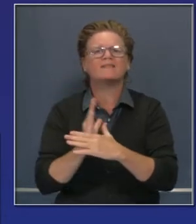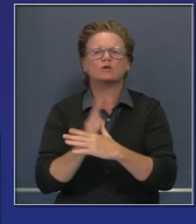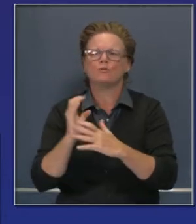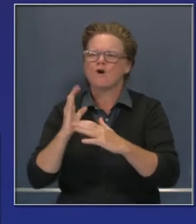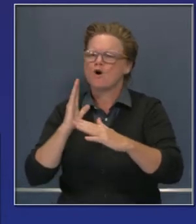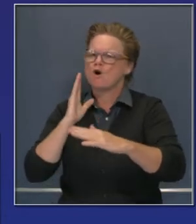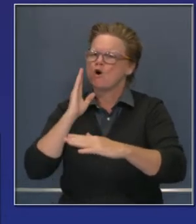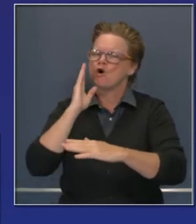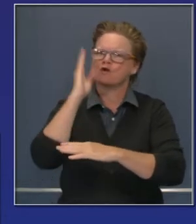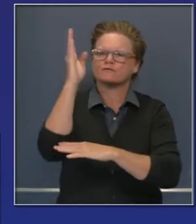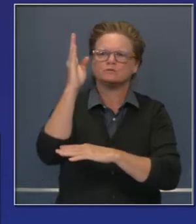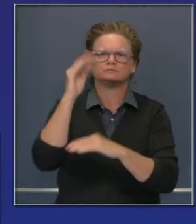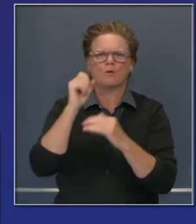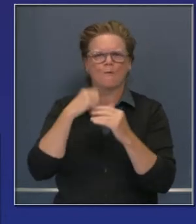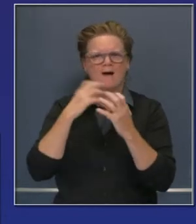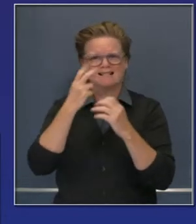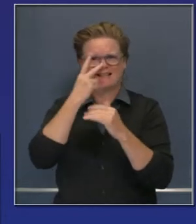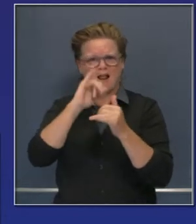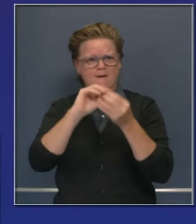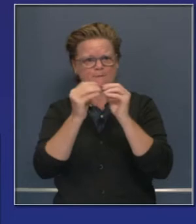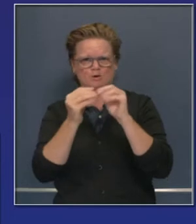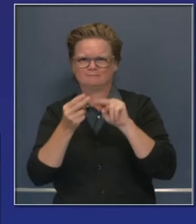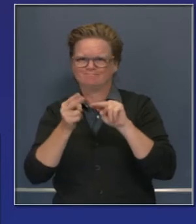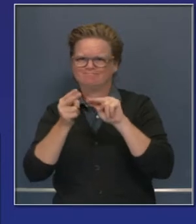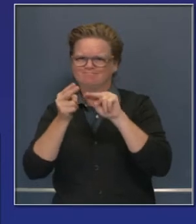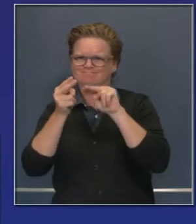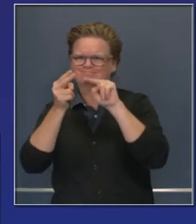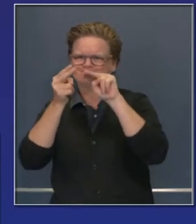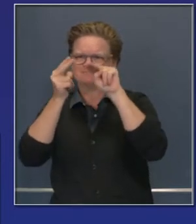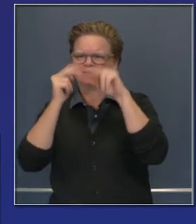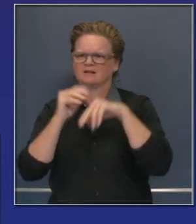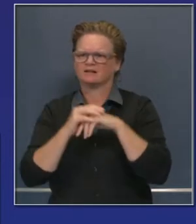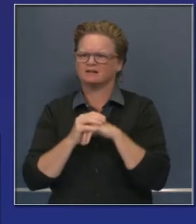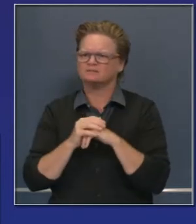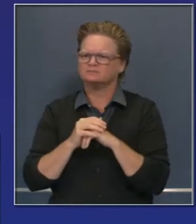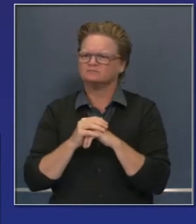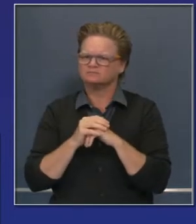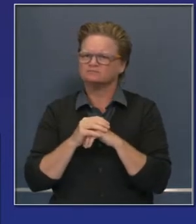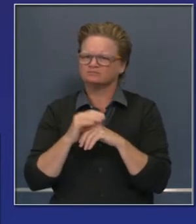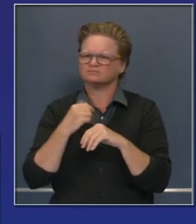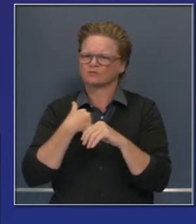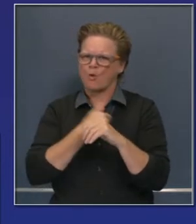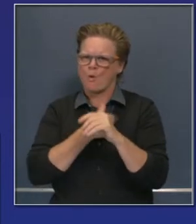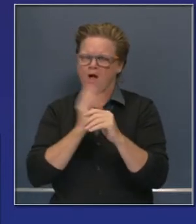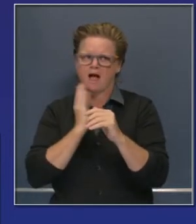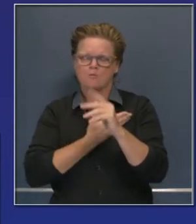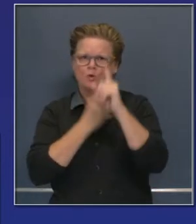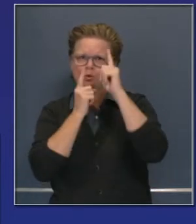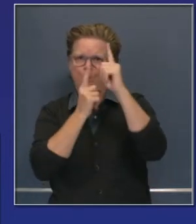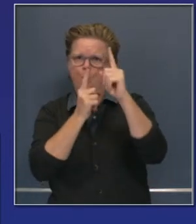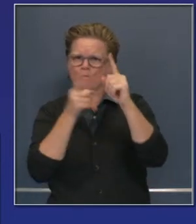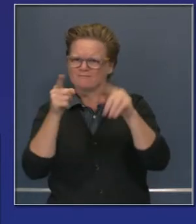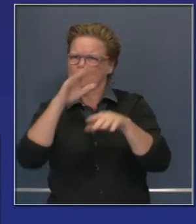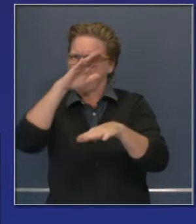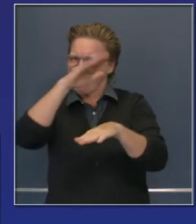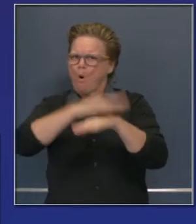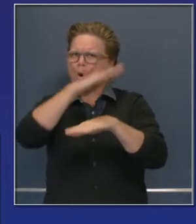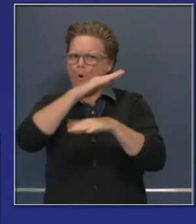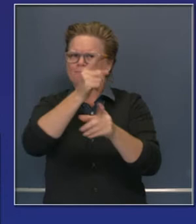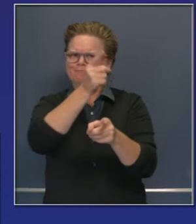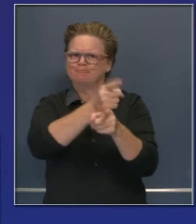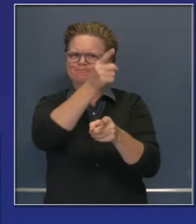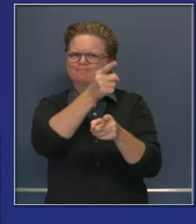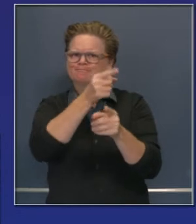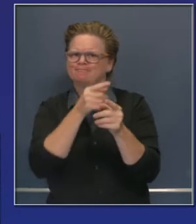promedio por día. Aquí lo pueden ver en los últimos 7 días que vamos por buen camino en esos esfuerzos. Y es